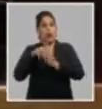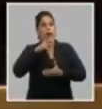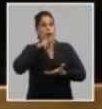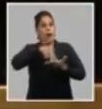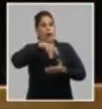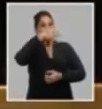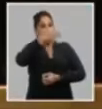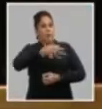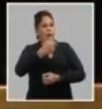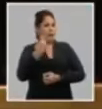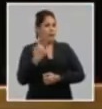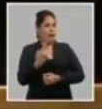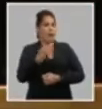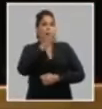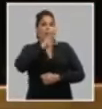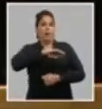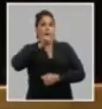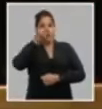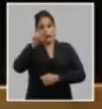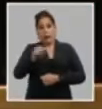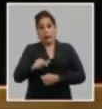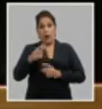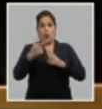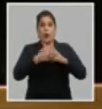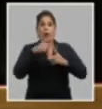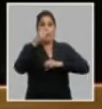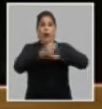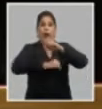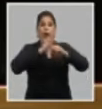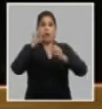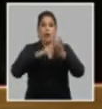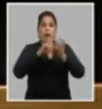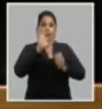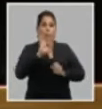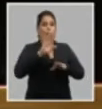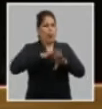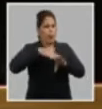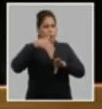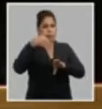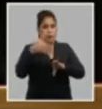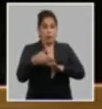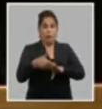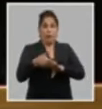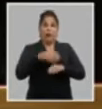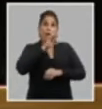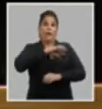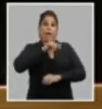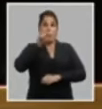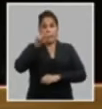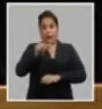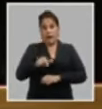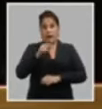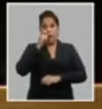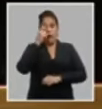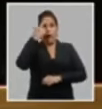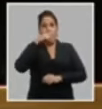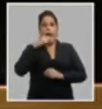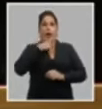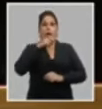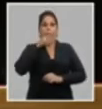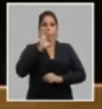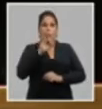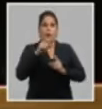la palabra primero al delegado Joel Queipo Ruiz y posteriormente al delegado Alejandro